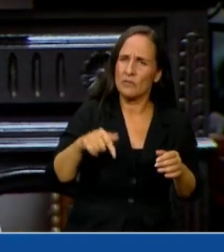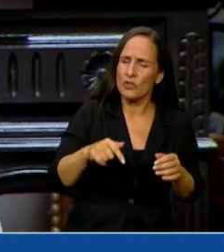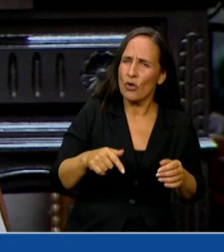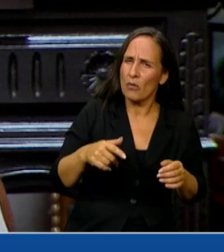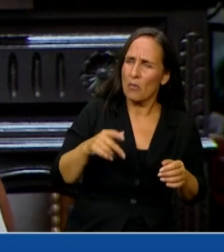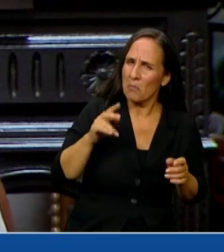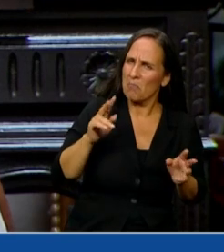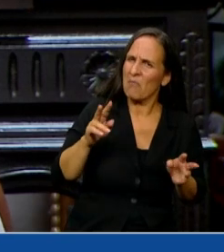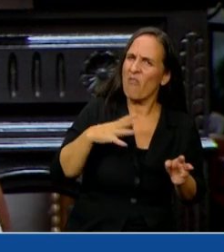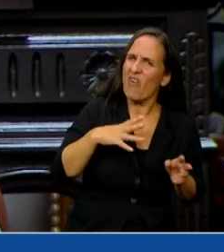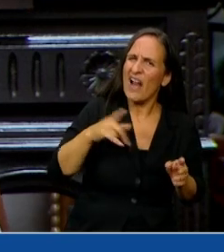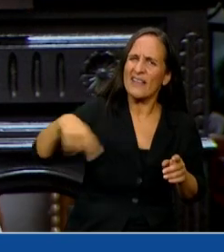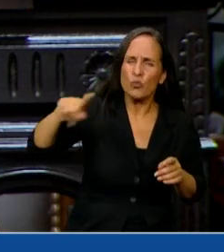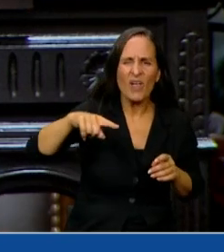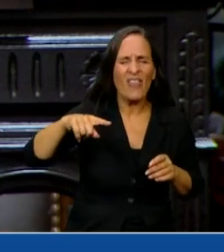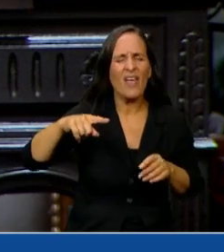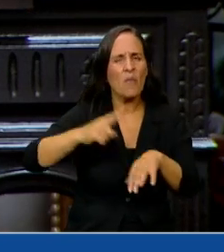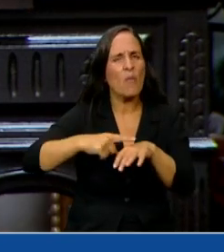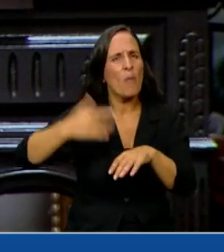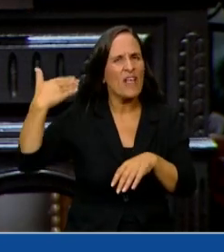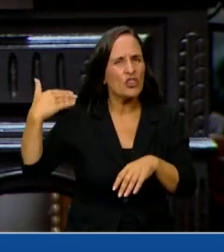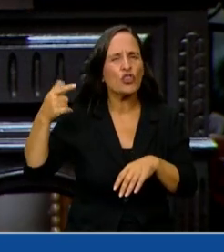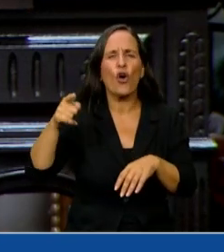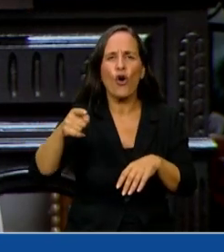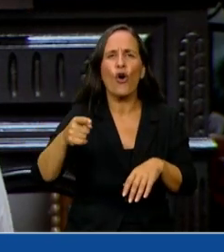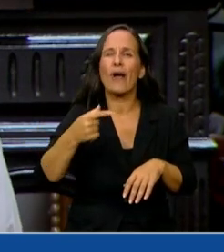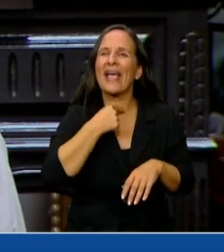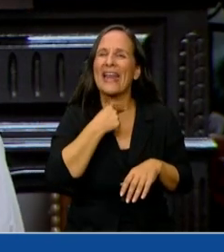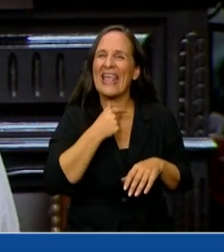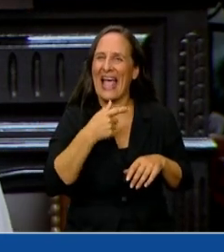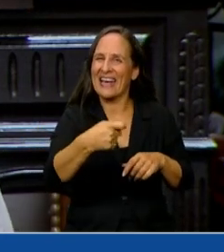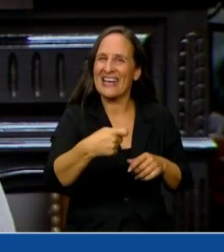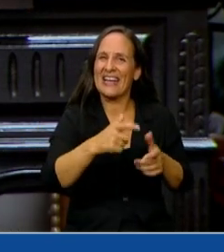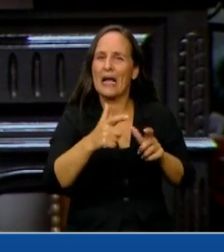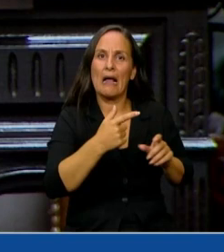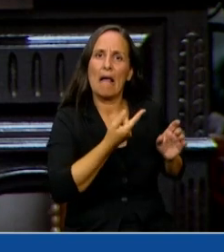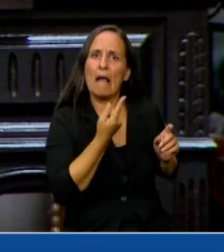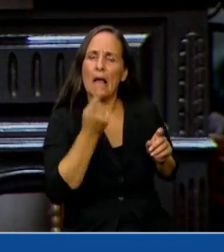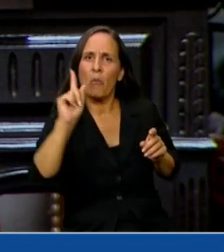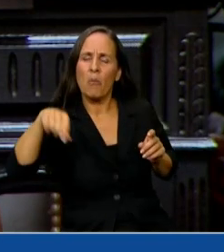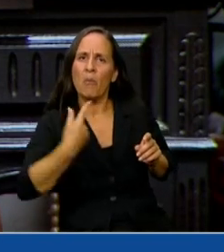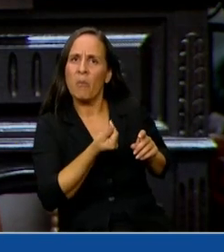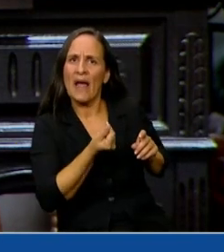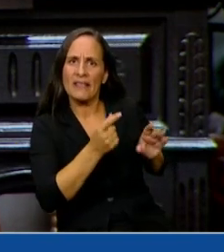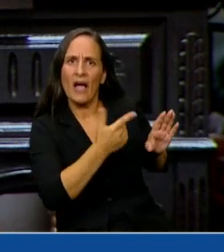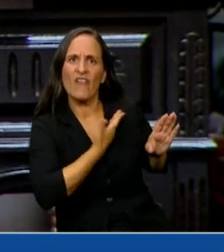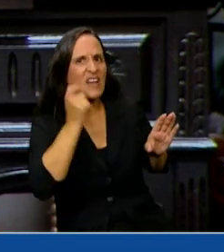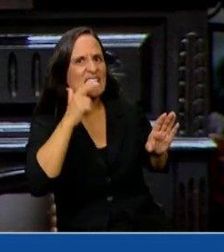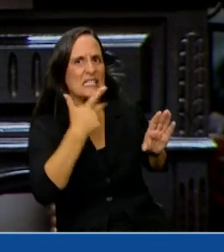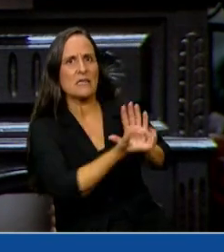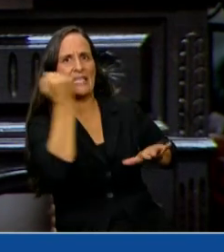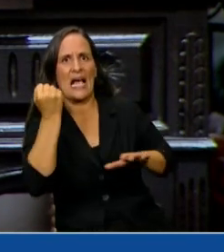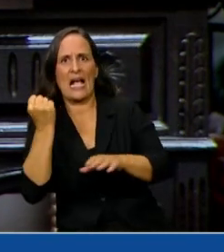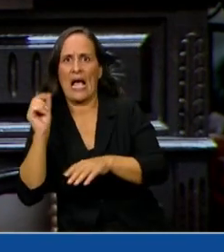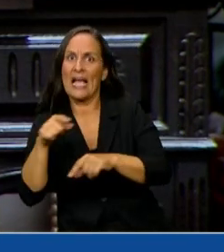una autocrítica cuando ustedes pretendieron financiar la reparación histórica con el Fondo de Garantía de Sustentabilidad. Eso